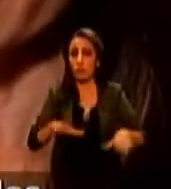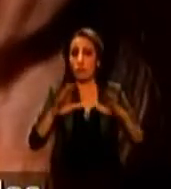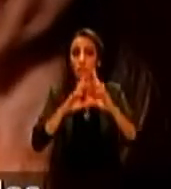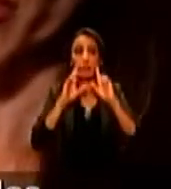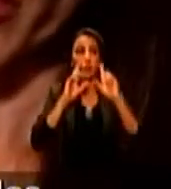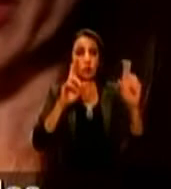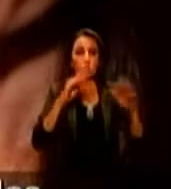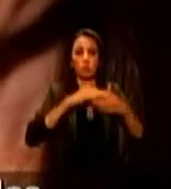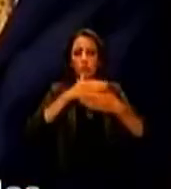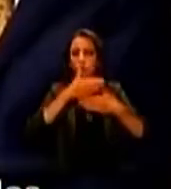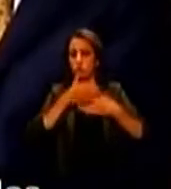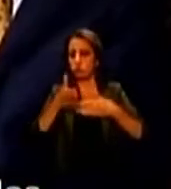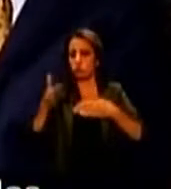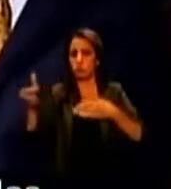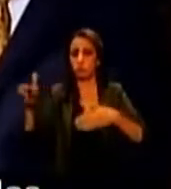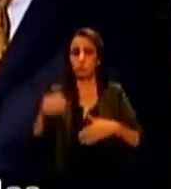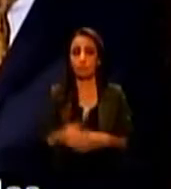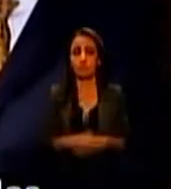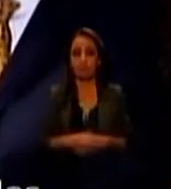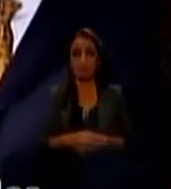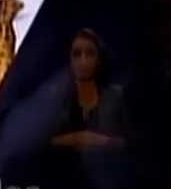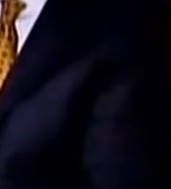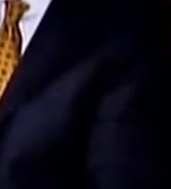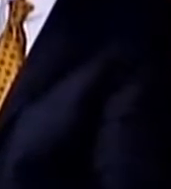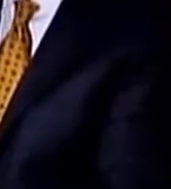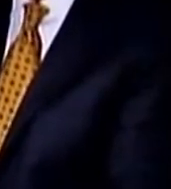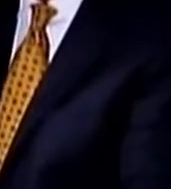los resultados a largo plazo se empiezan a ver.